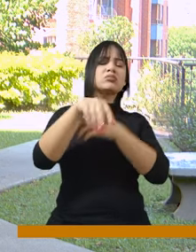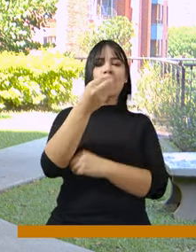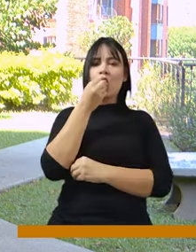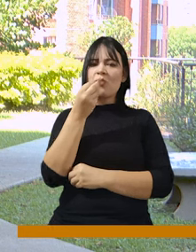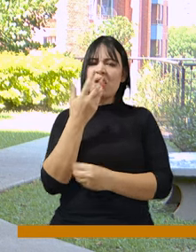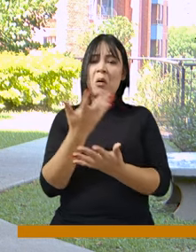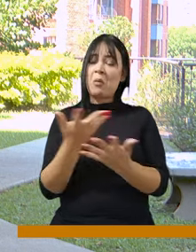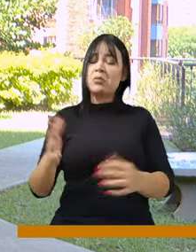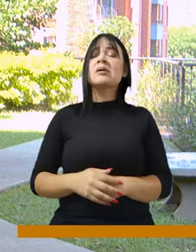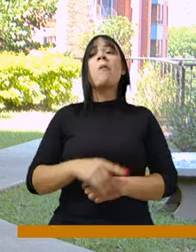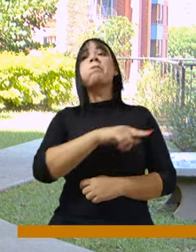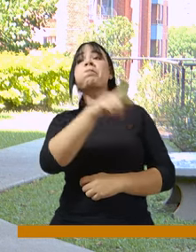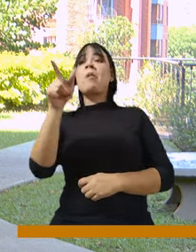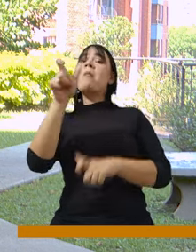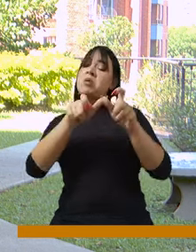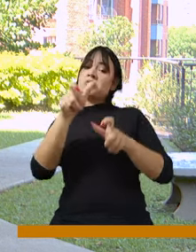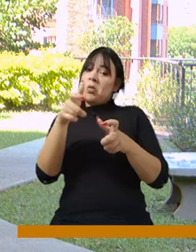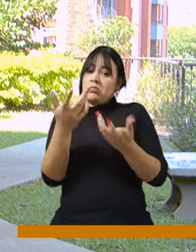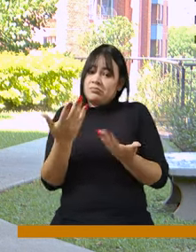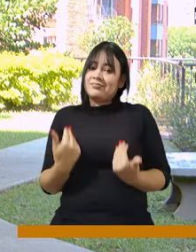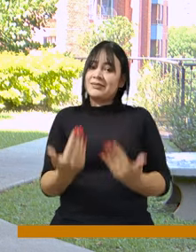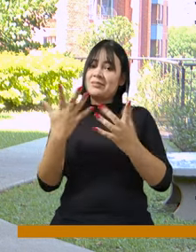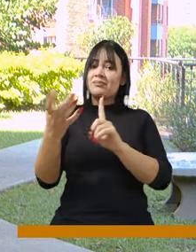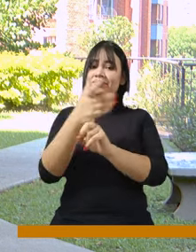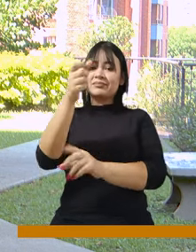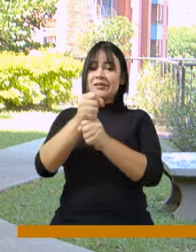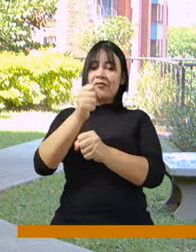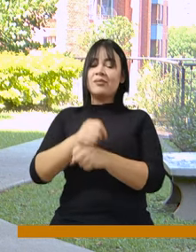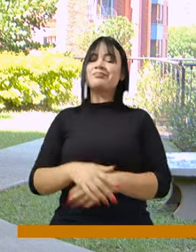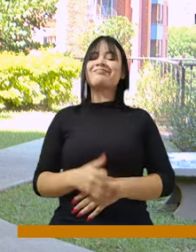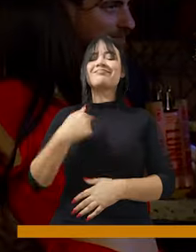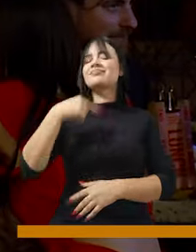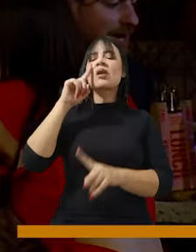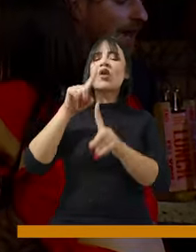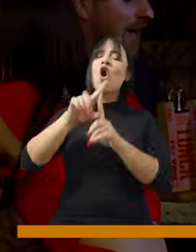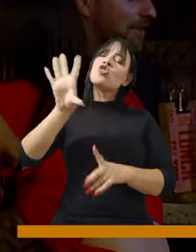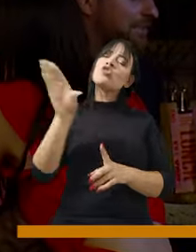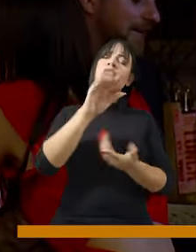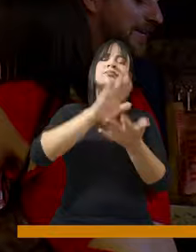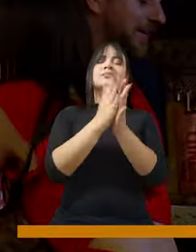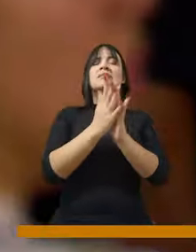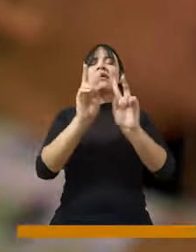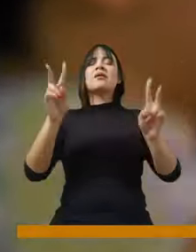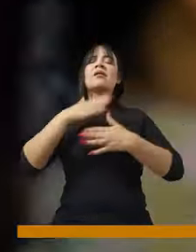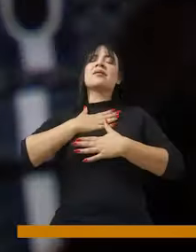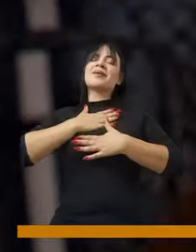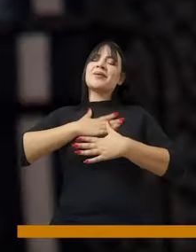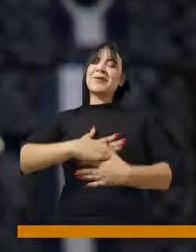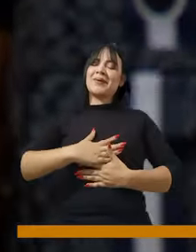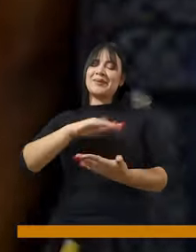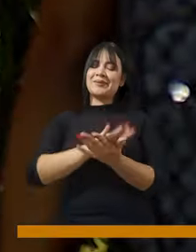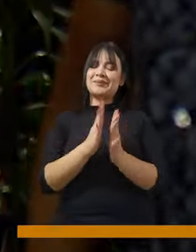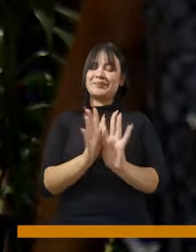la venta de los alimentos hay un gran número de personas que se benefician con el empleo. Mi idea es que podamos convivir en paz